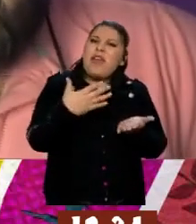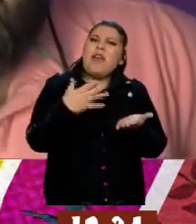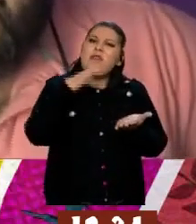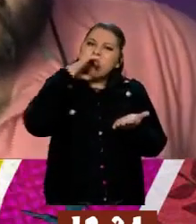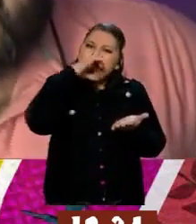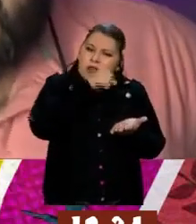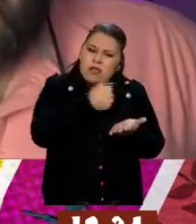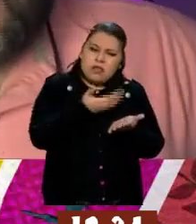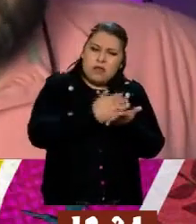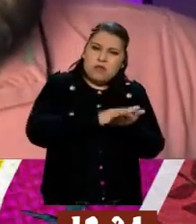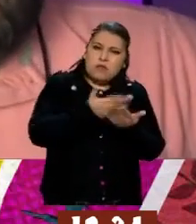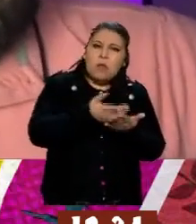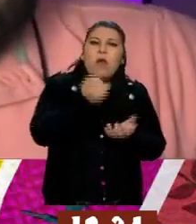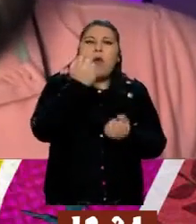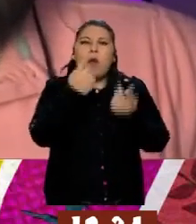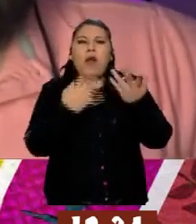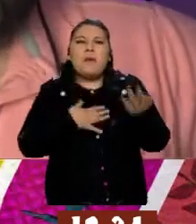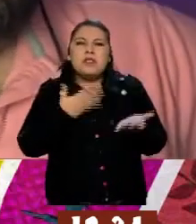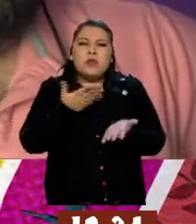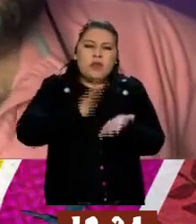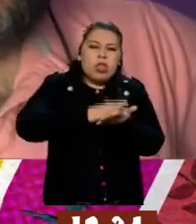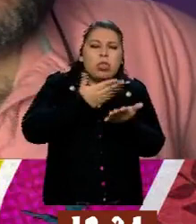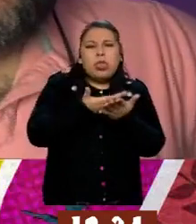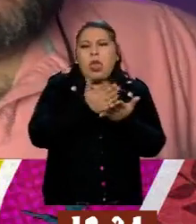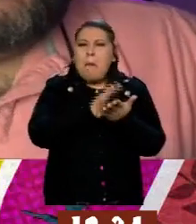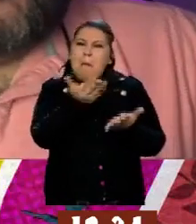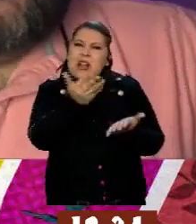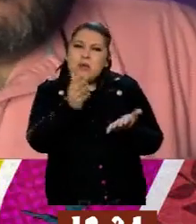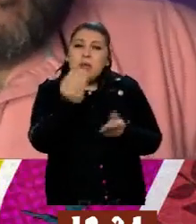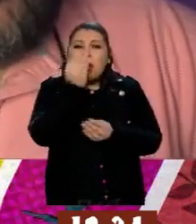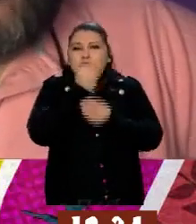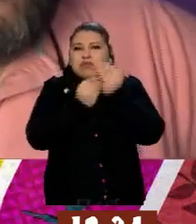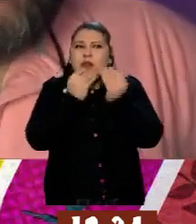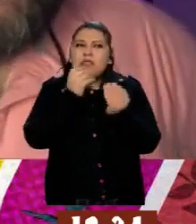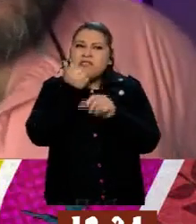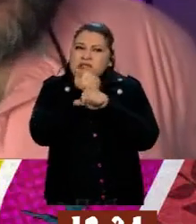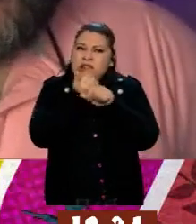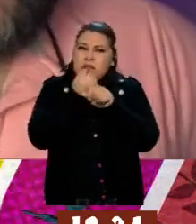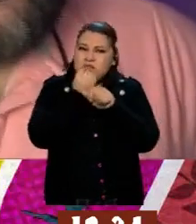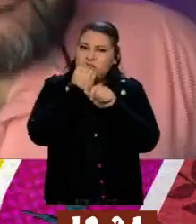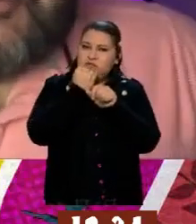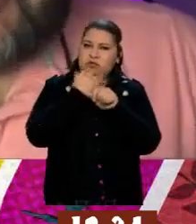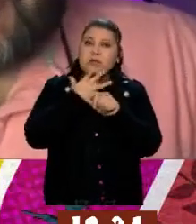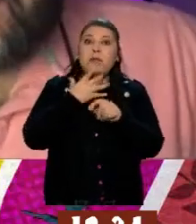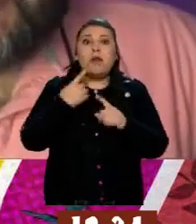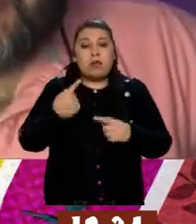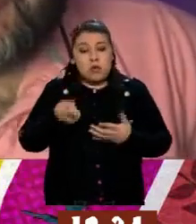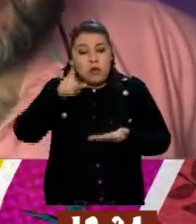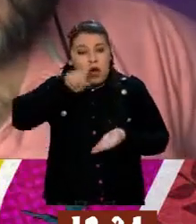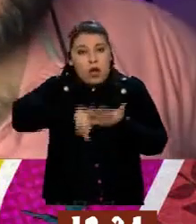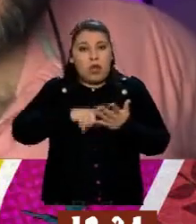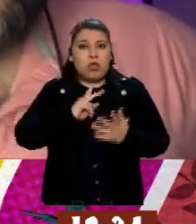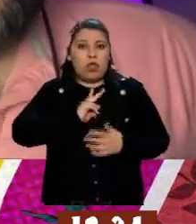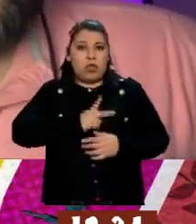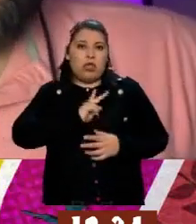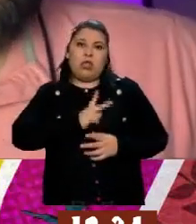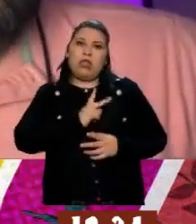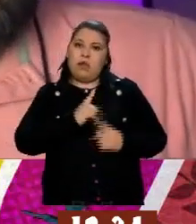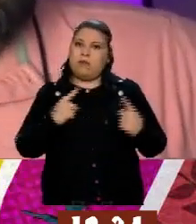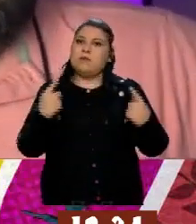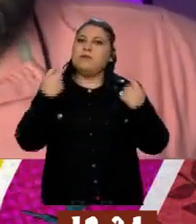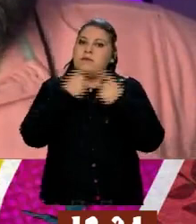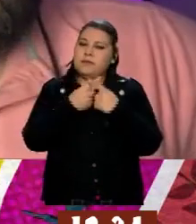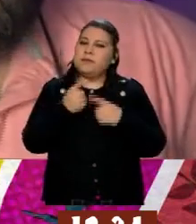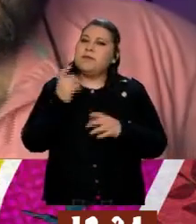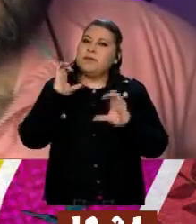lo mismo se hace con el huevo, por ejemplo. También el huevo súper extraño. No sabe de comer, como le dice, tiernito, ni zancochadito nada más. Hay que